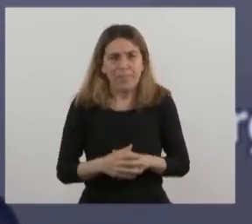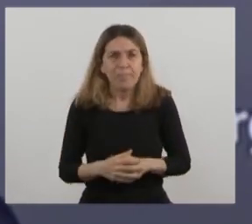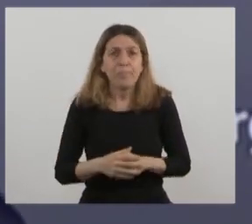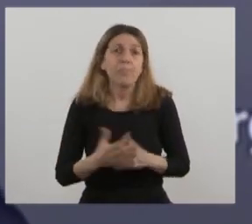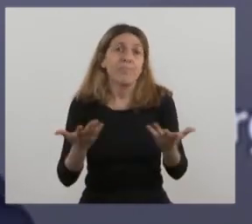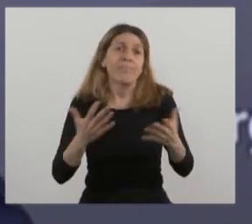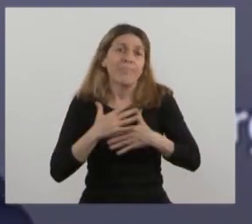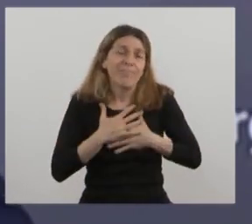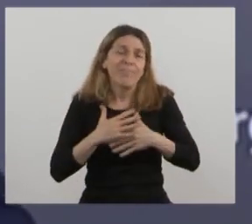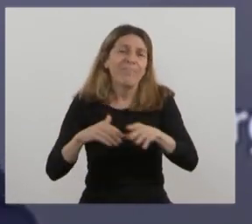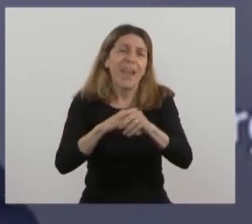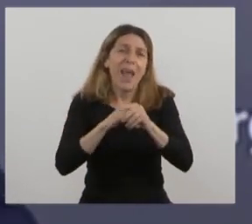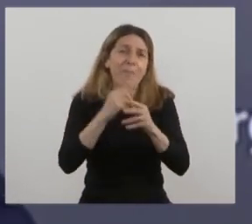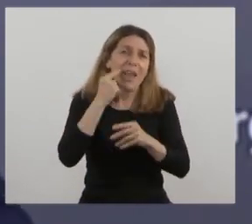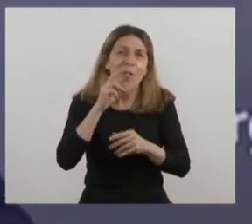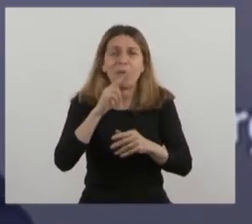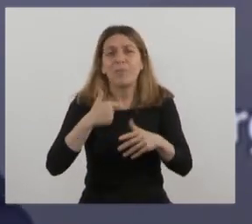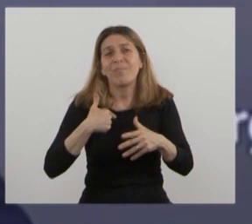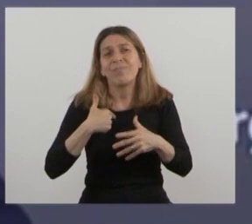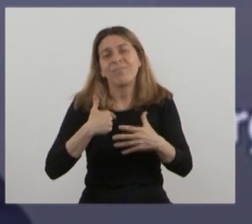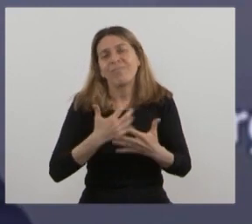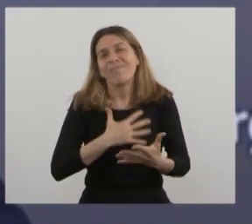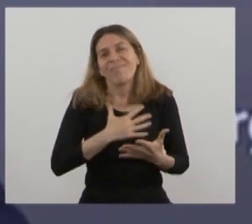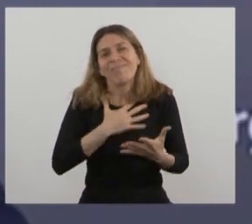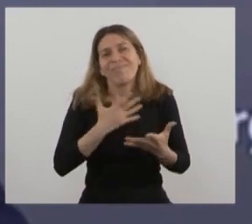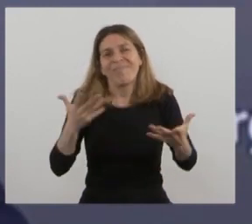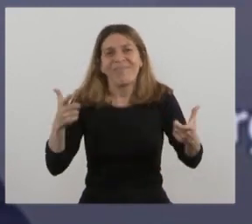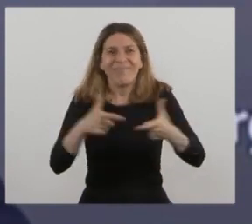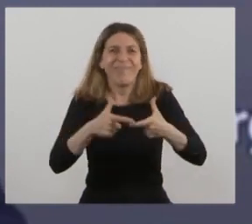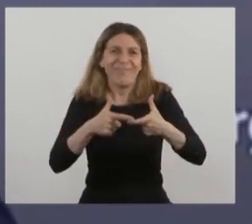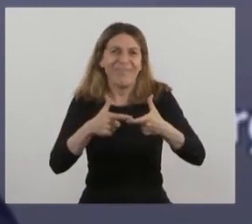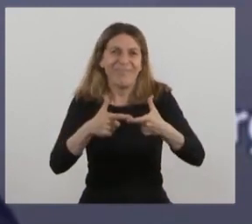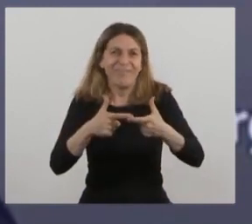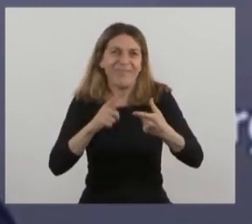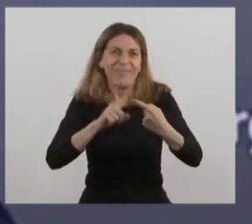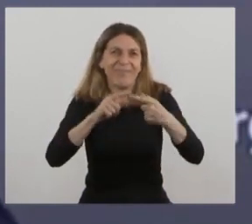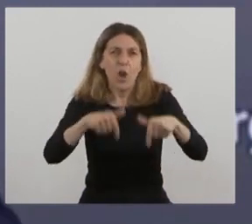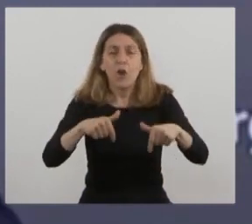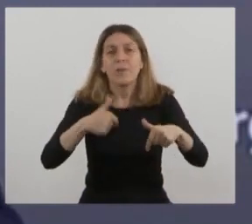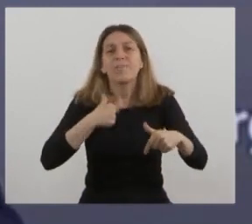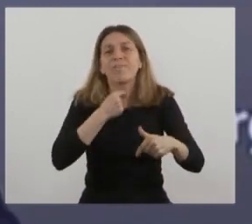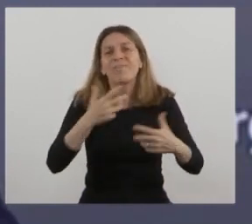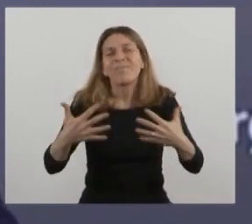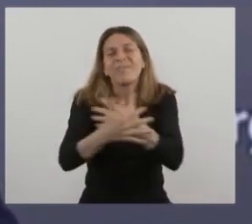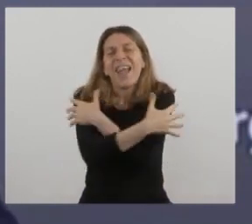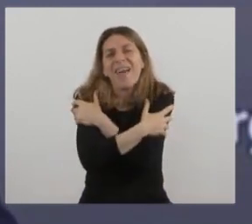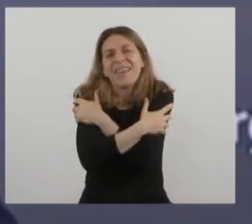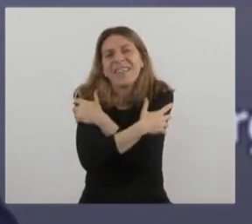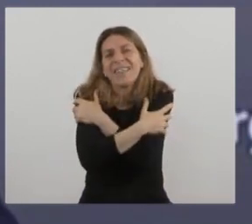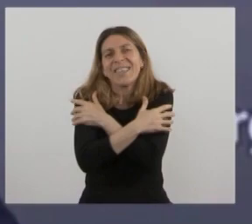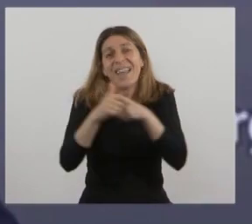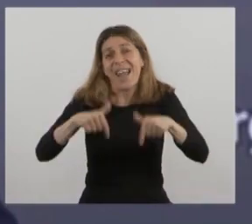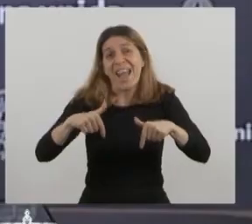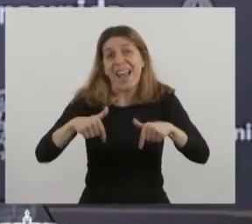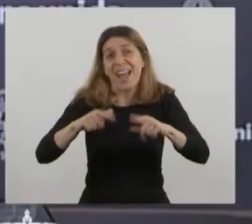Queridos amigos, queridas amigas, celebro este encuentro que estamos teniendo hoy. Quiero mandarles un abrazo fraterno desde acá,